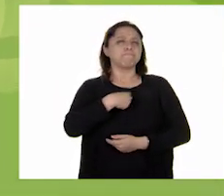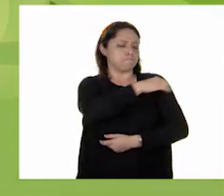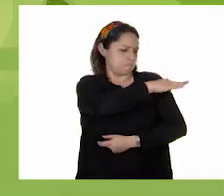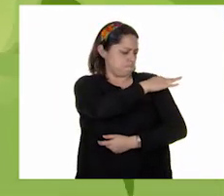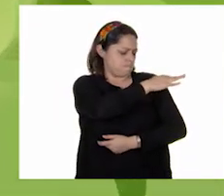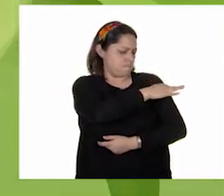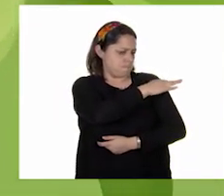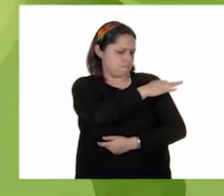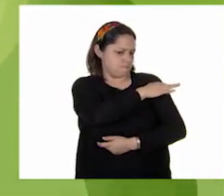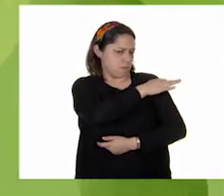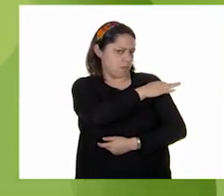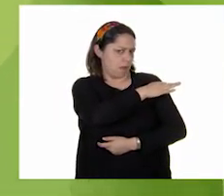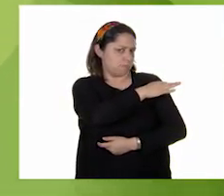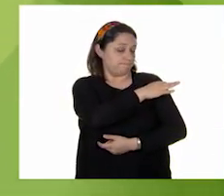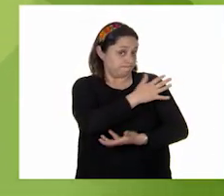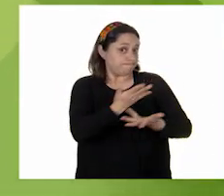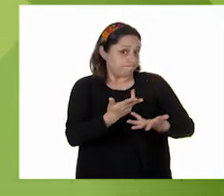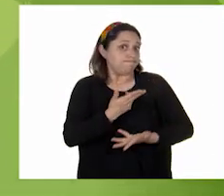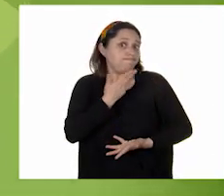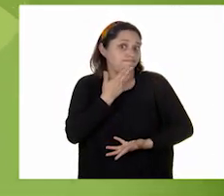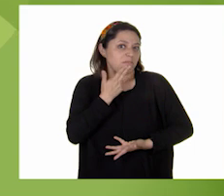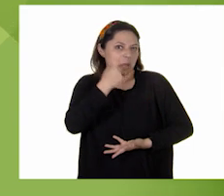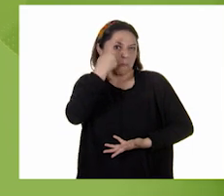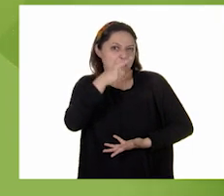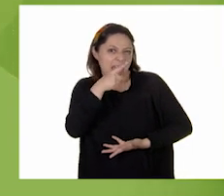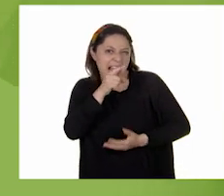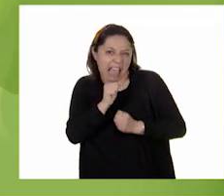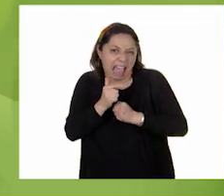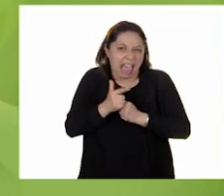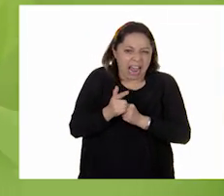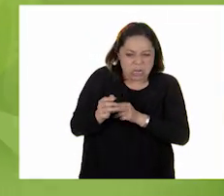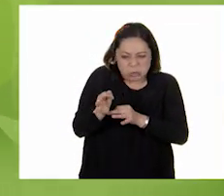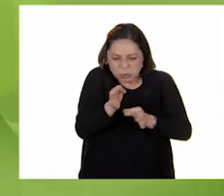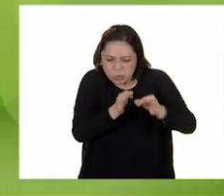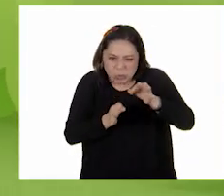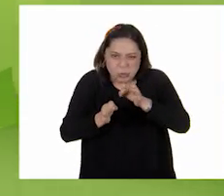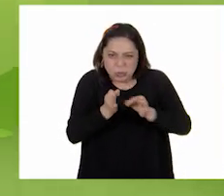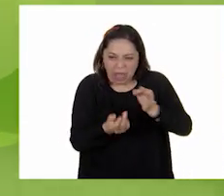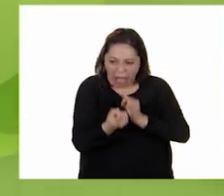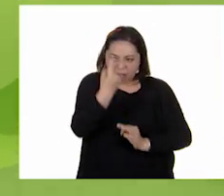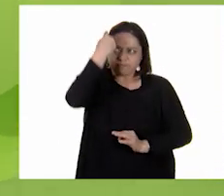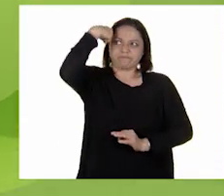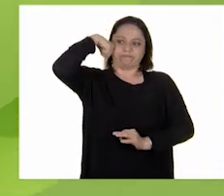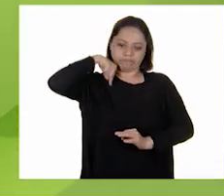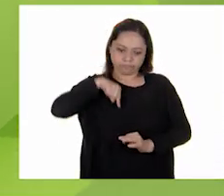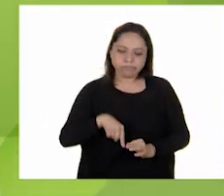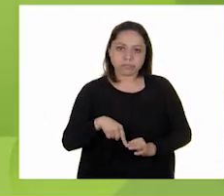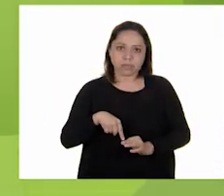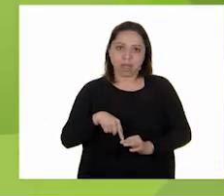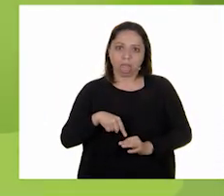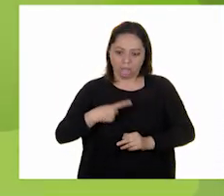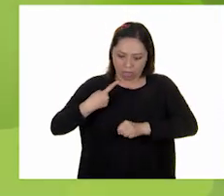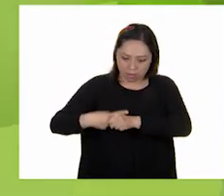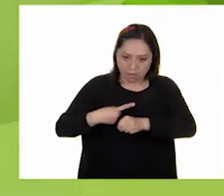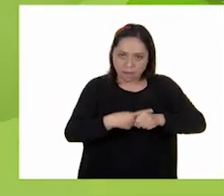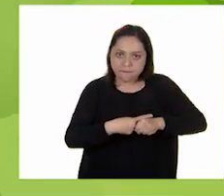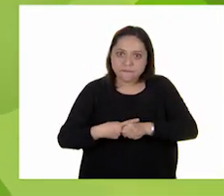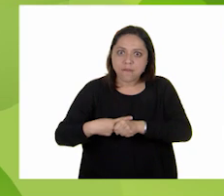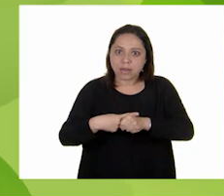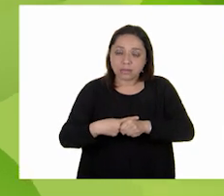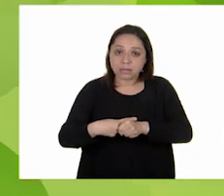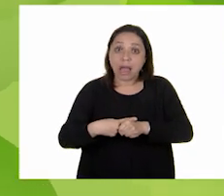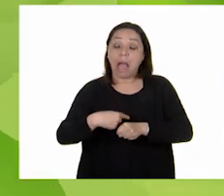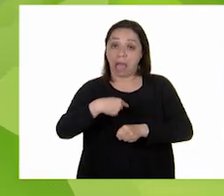sirven para que ningún bicho raro pues entre a tu cuerpo y te enfermes. A mí me ponen de